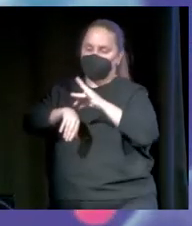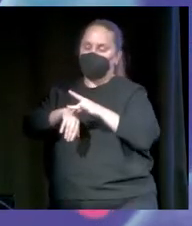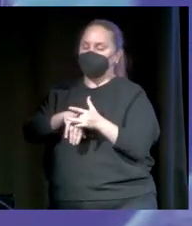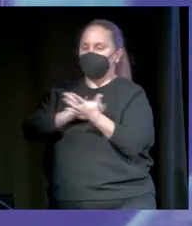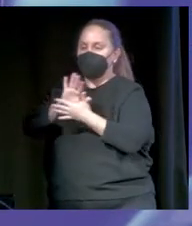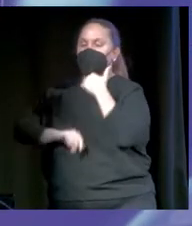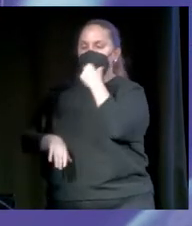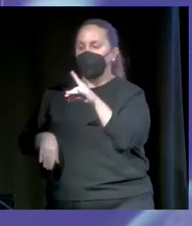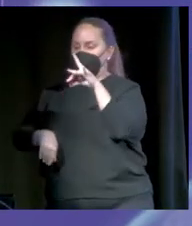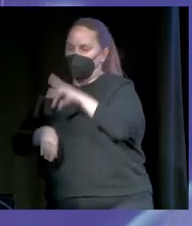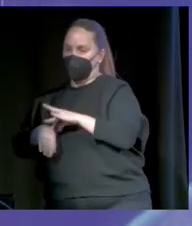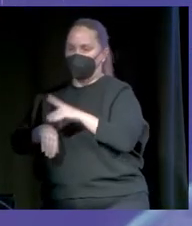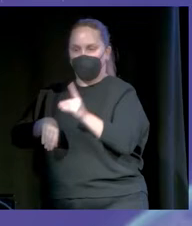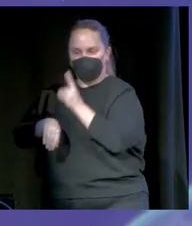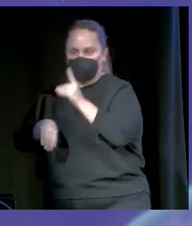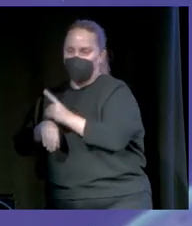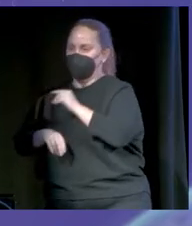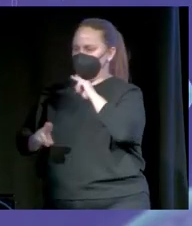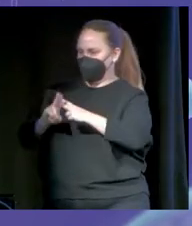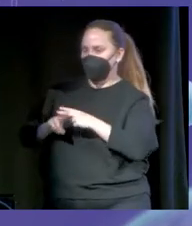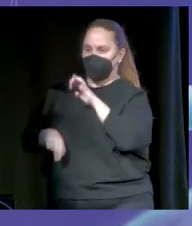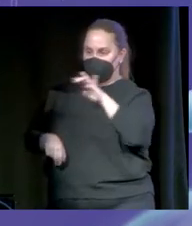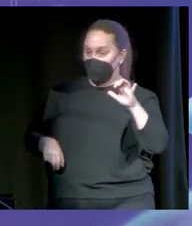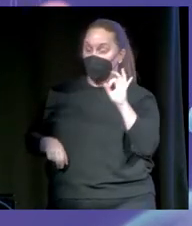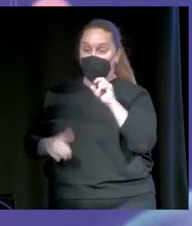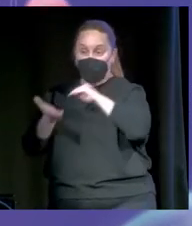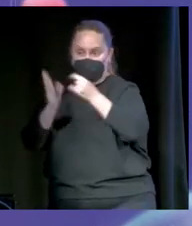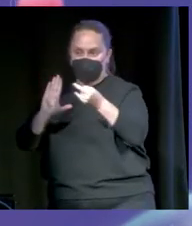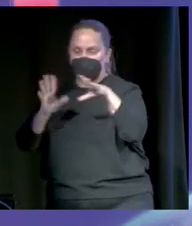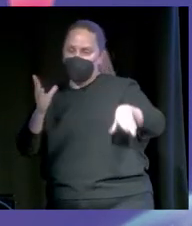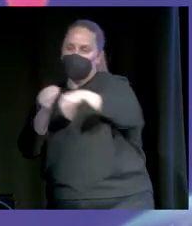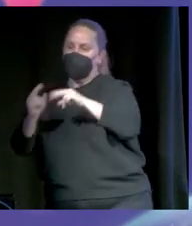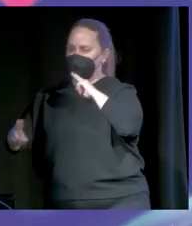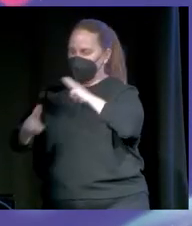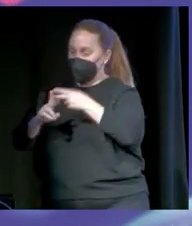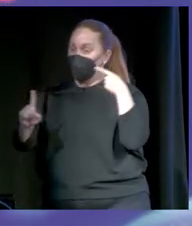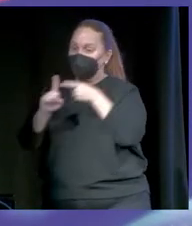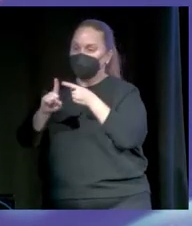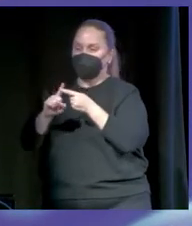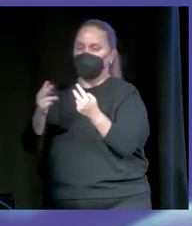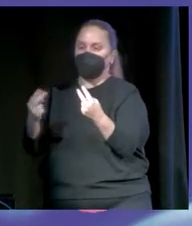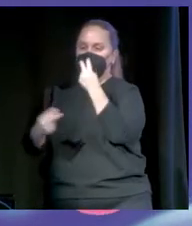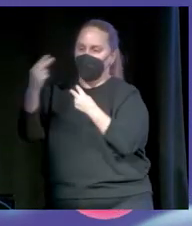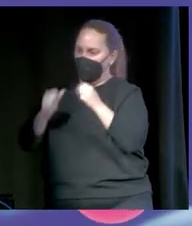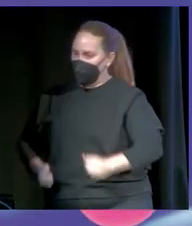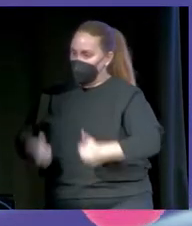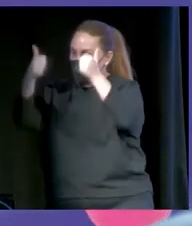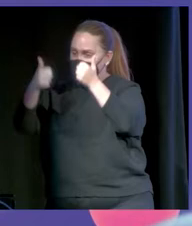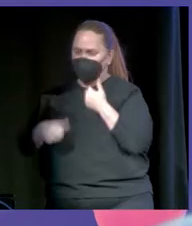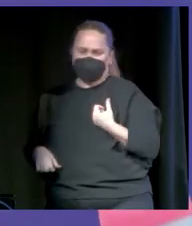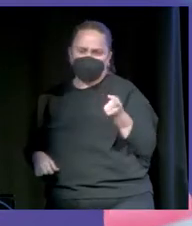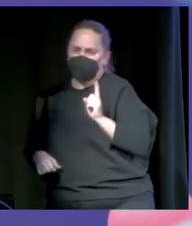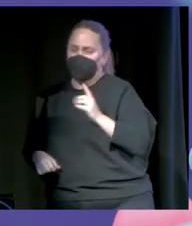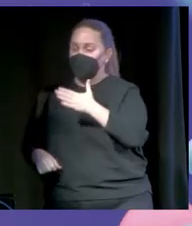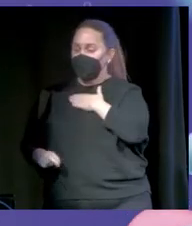ingeniero, ponte que eres ingeniero. En el nombre parece que puedes conseguir que la cuenta funcione un poco mejor. No es lo más relevante y mi cuenta es David